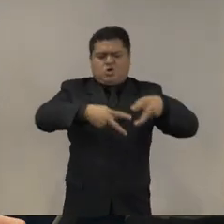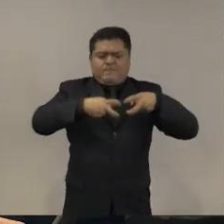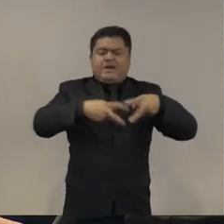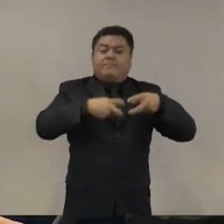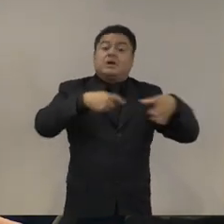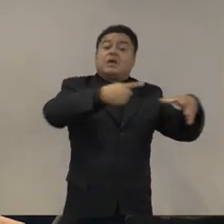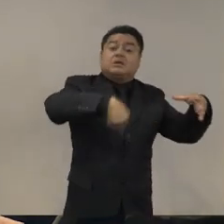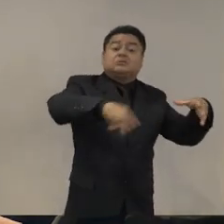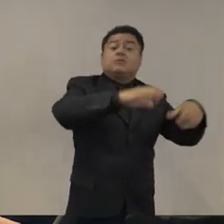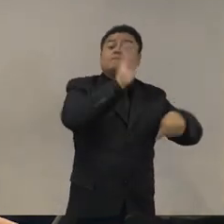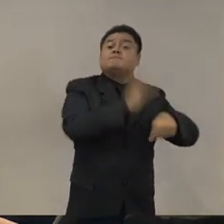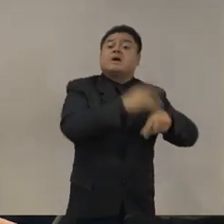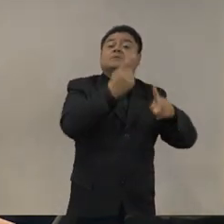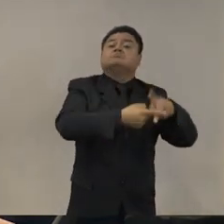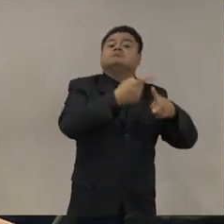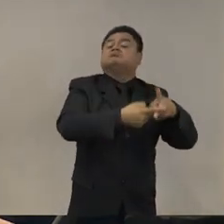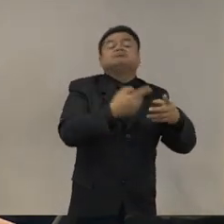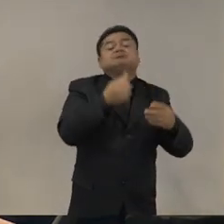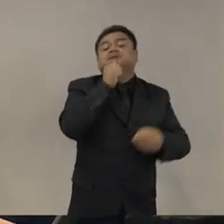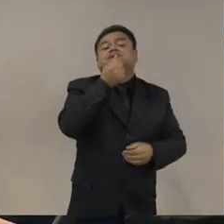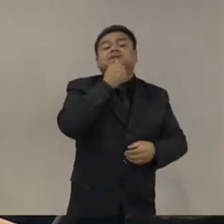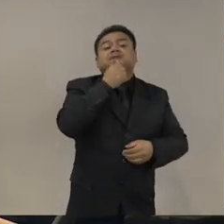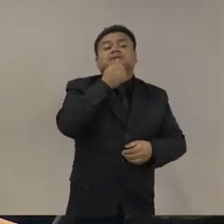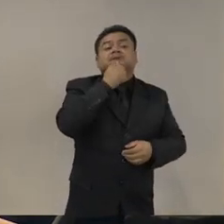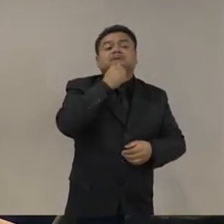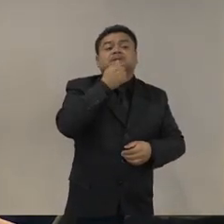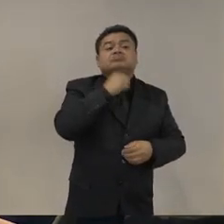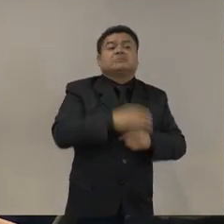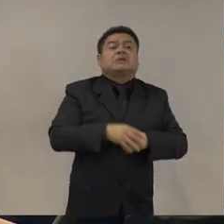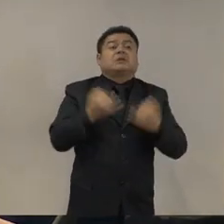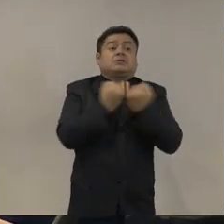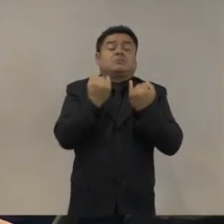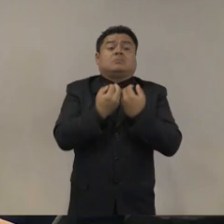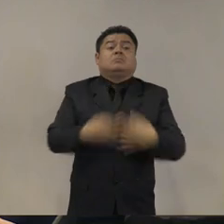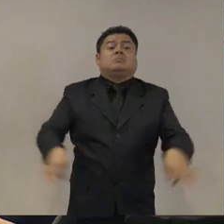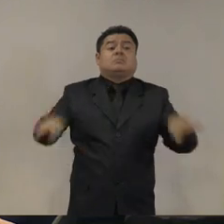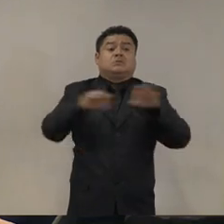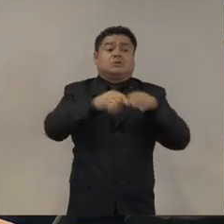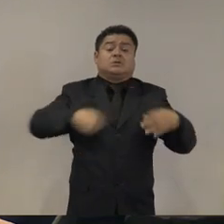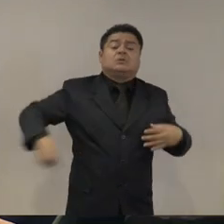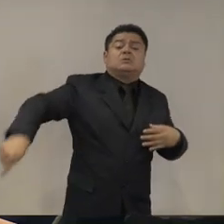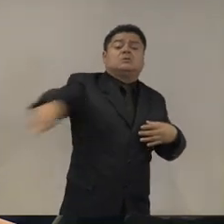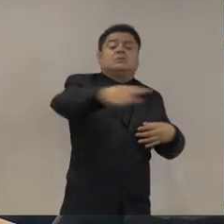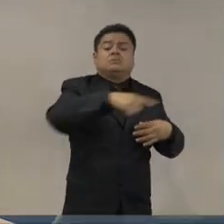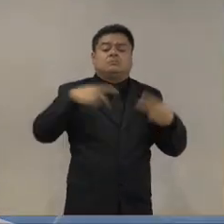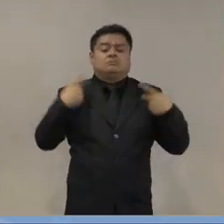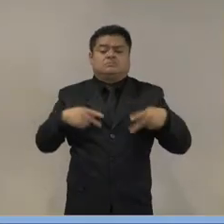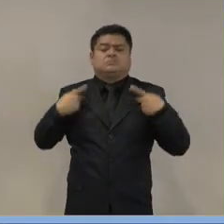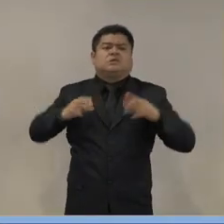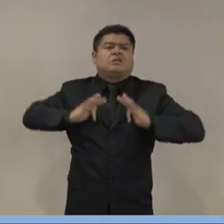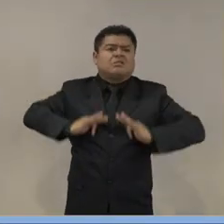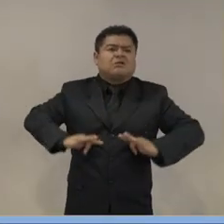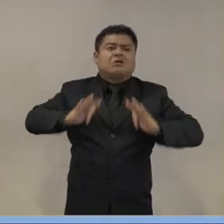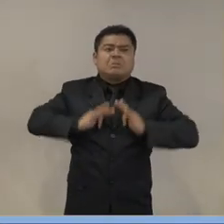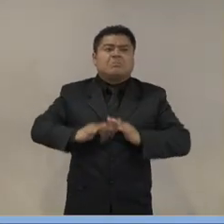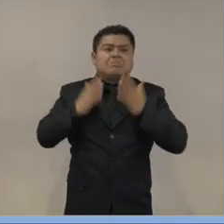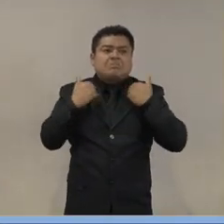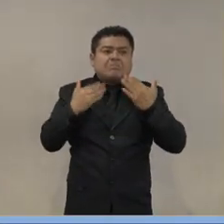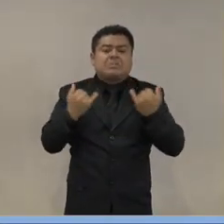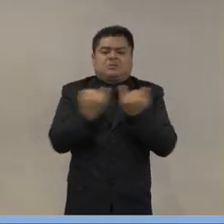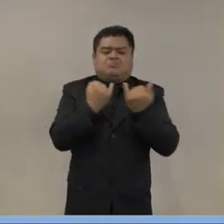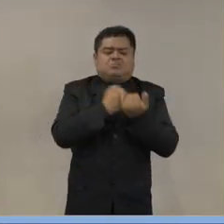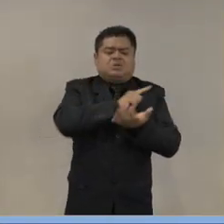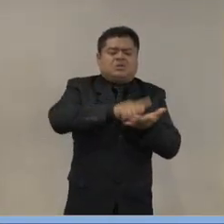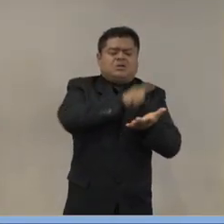Seguridad ciudadana, una vía civil, justicia cotidiana, legislación y políticas públicas, seguridad